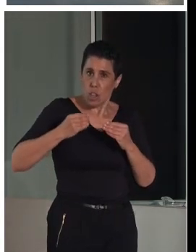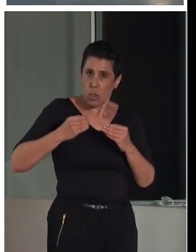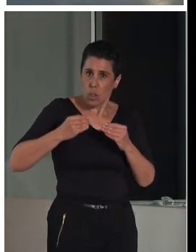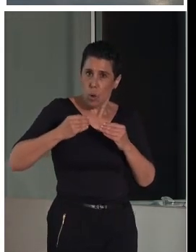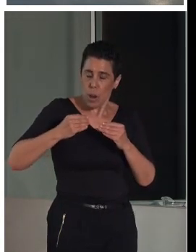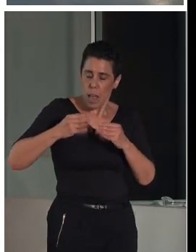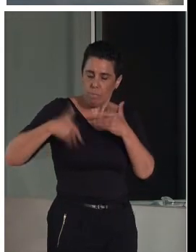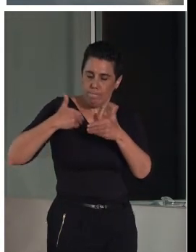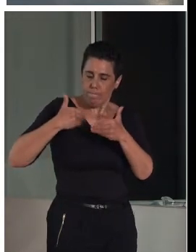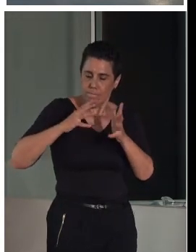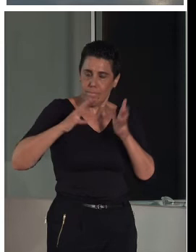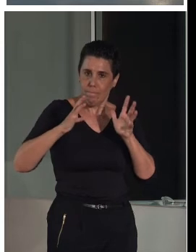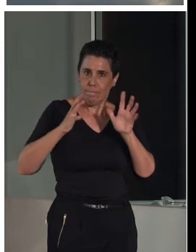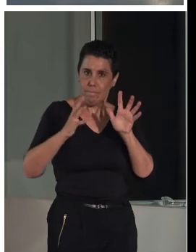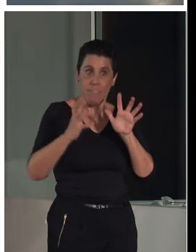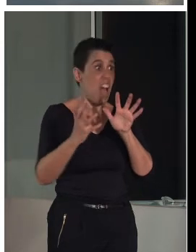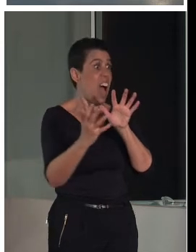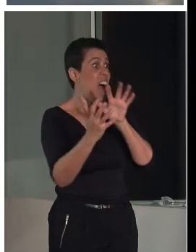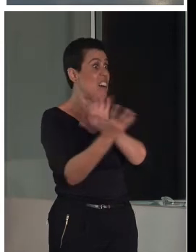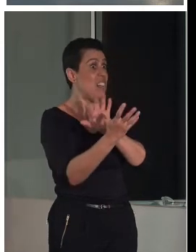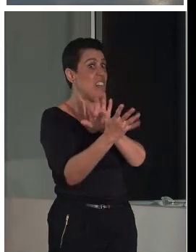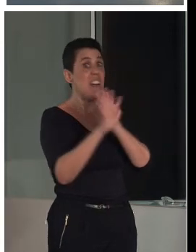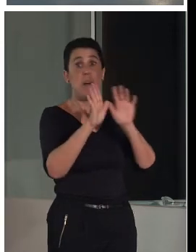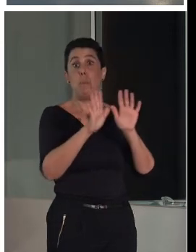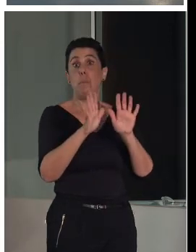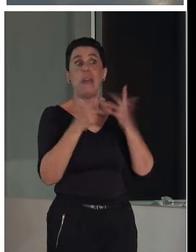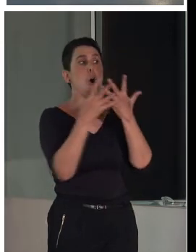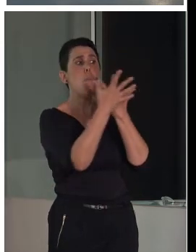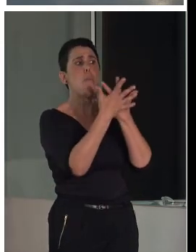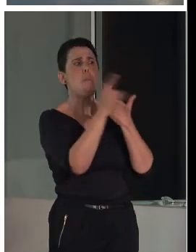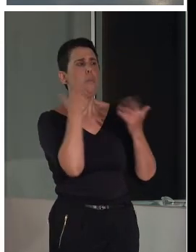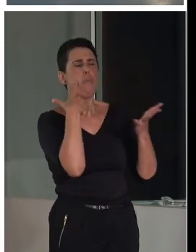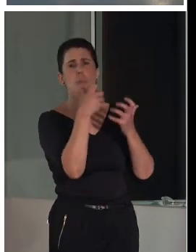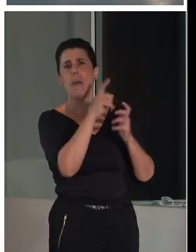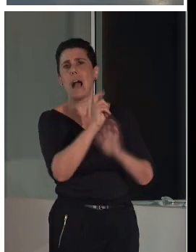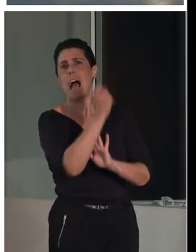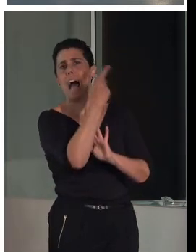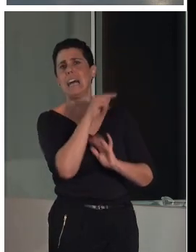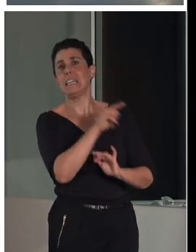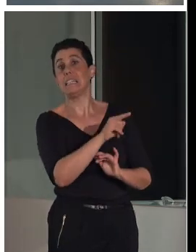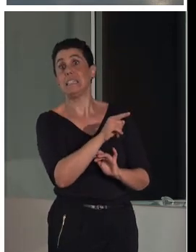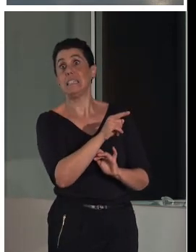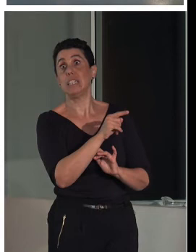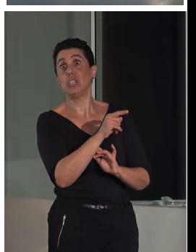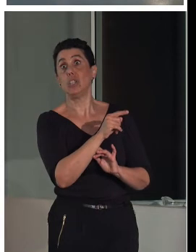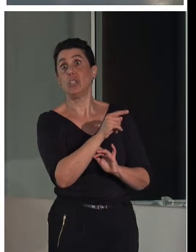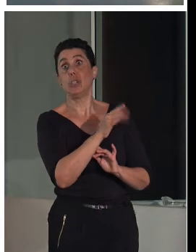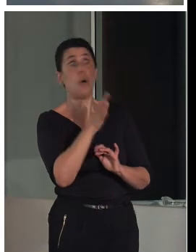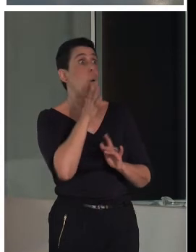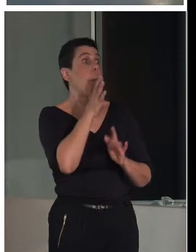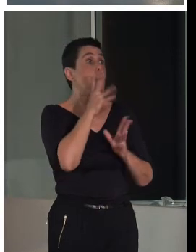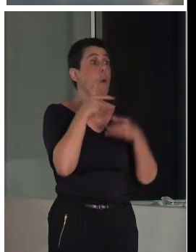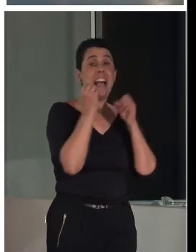lugares. Pero, fundamentalmente, el éxito de la mudéjar es que, al trabajar con materiales sostenibles,